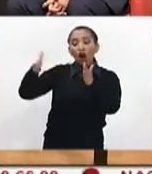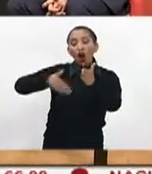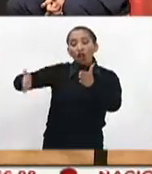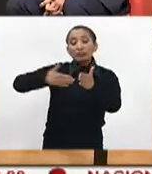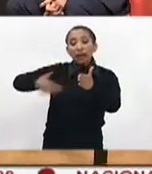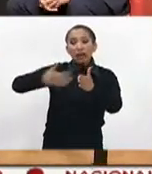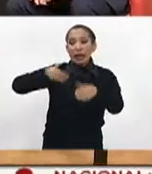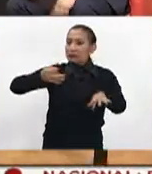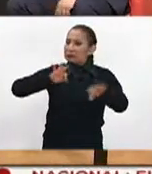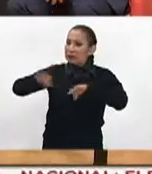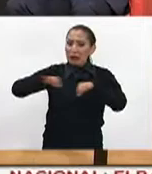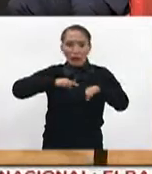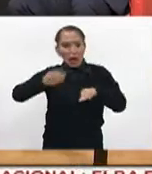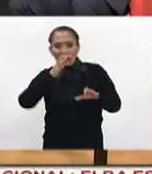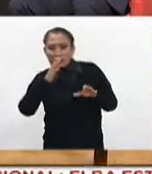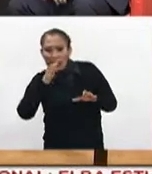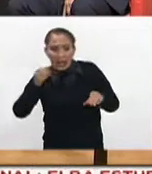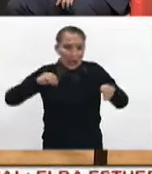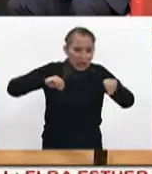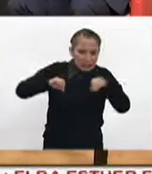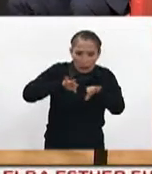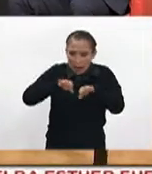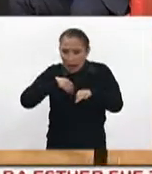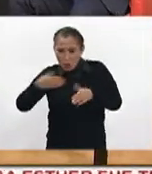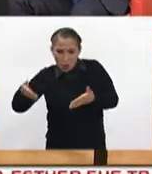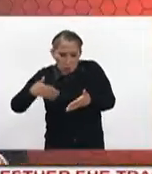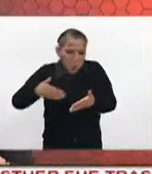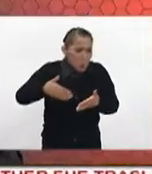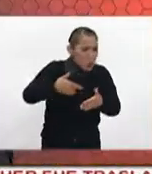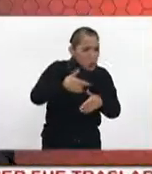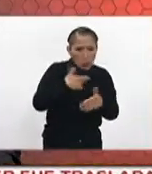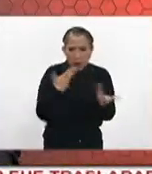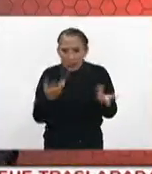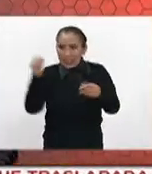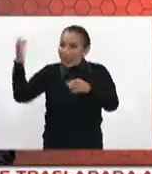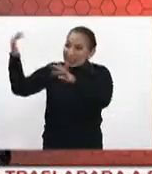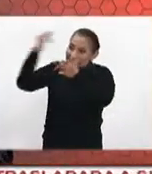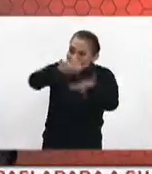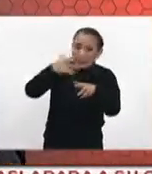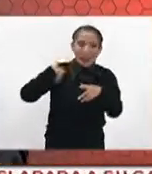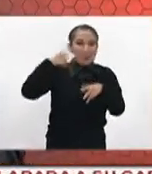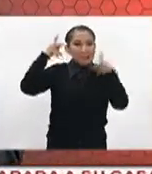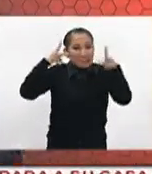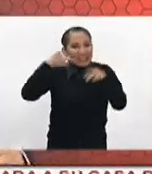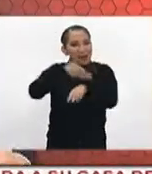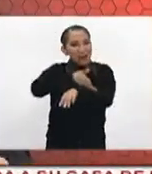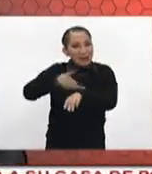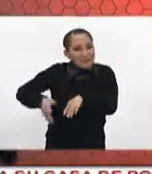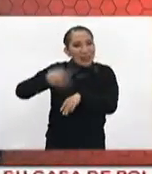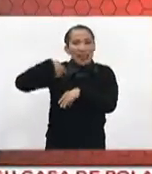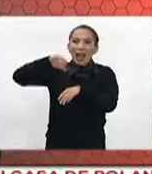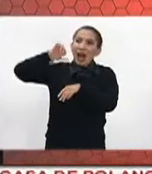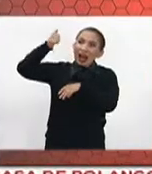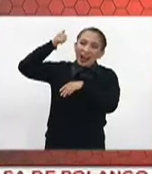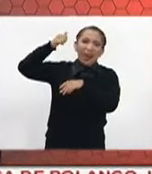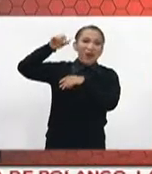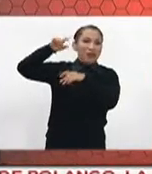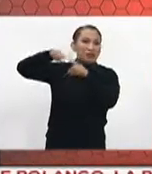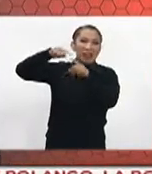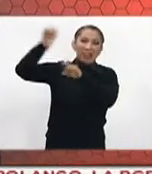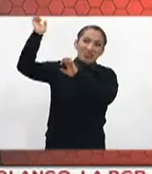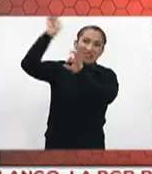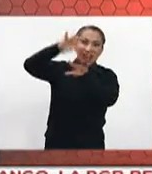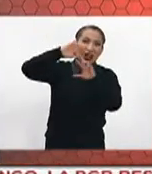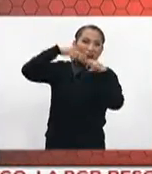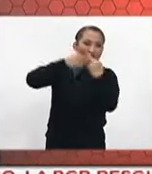sobreactivan con tantas cenas, con tantas reuniones familiares, vienen los hijos de distintas partes del país o del mundo,